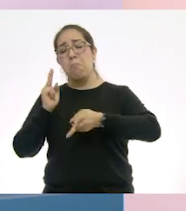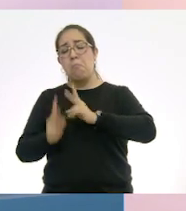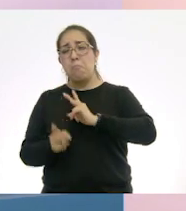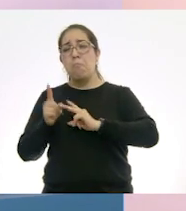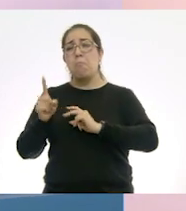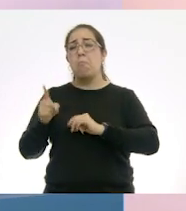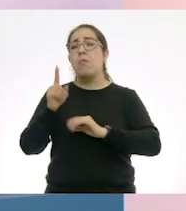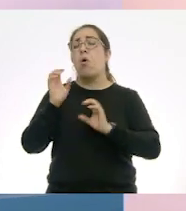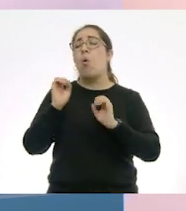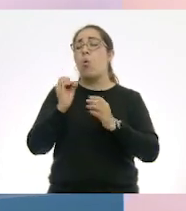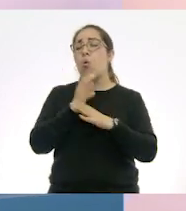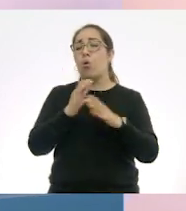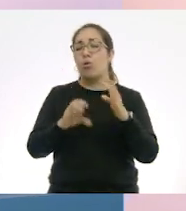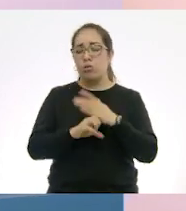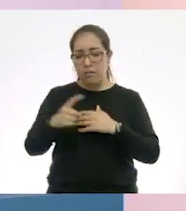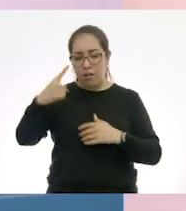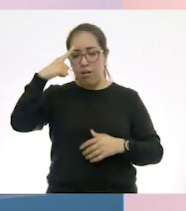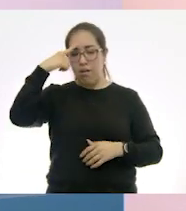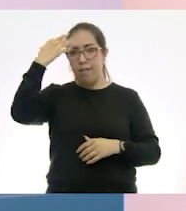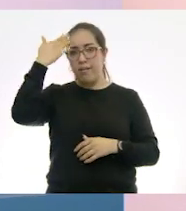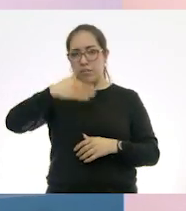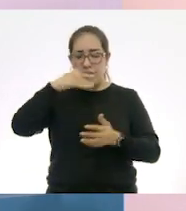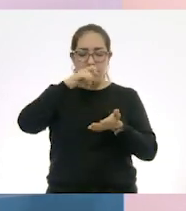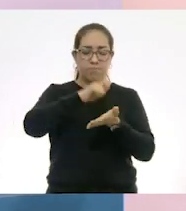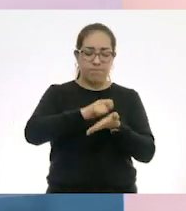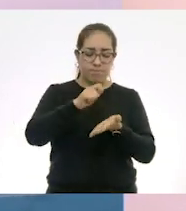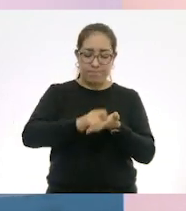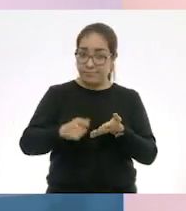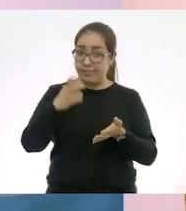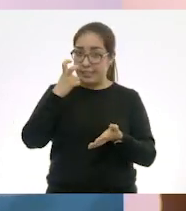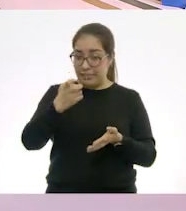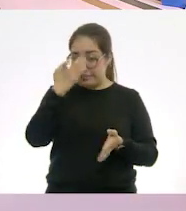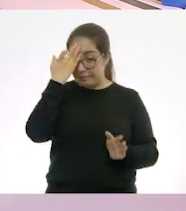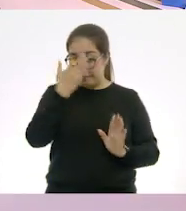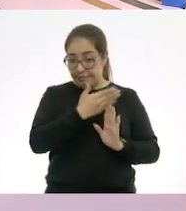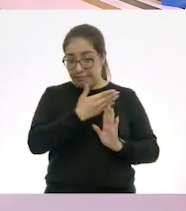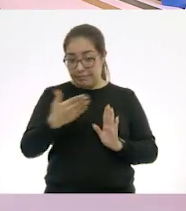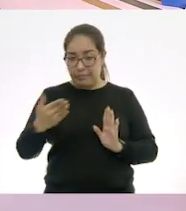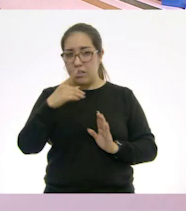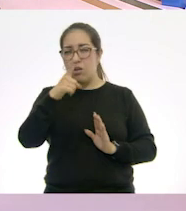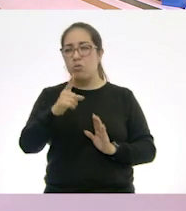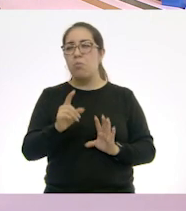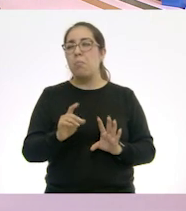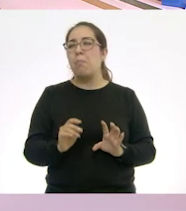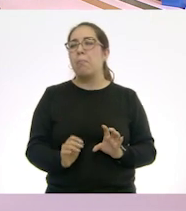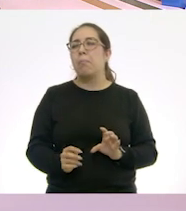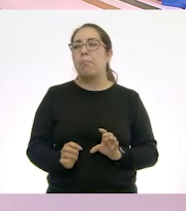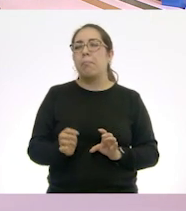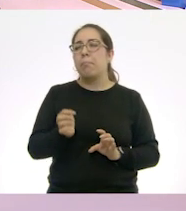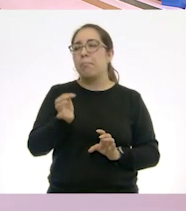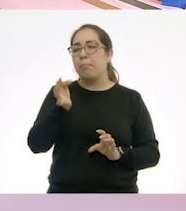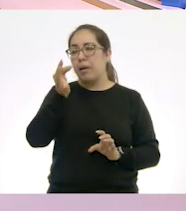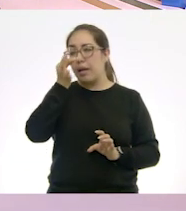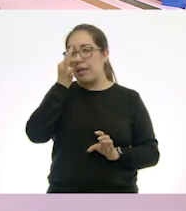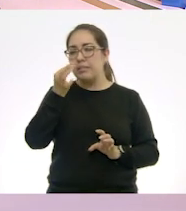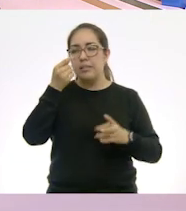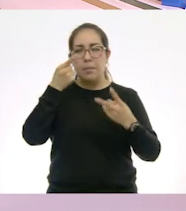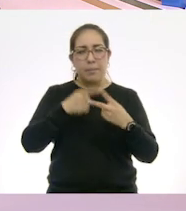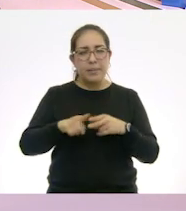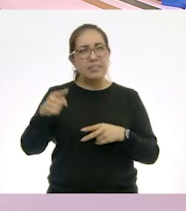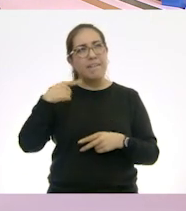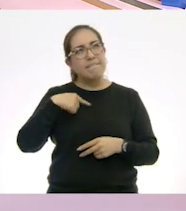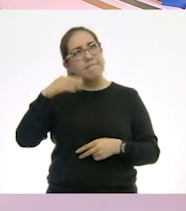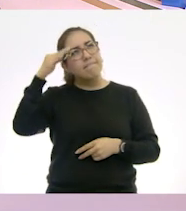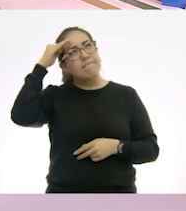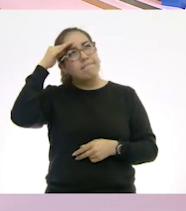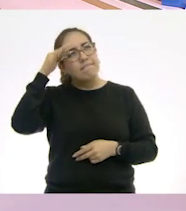sabes y lo que quieres saber. Este es el momento en el que tú estás apenas pensando de qué es lo